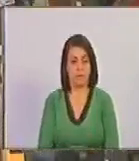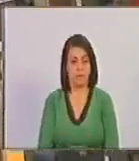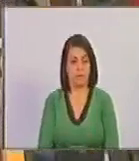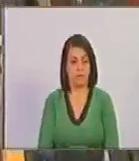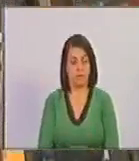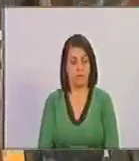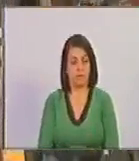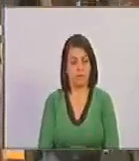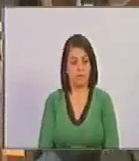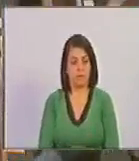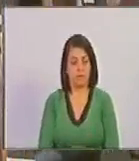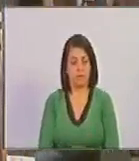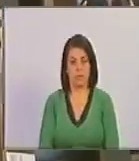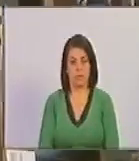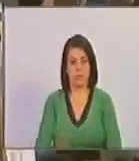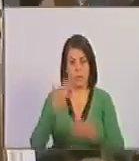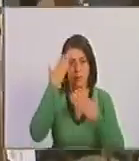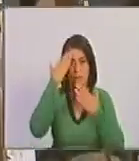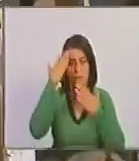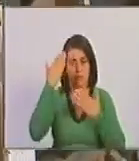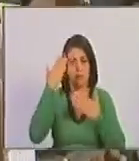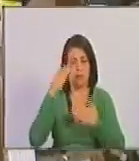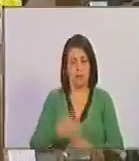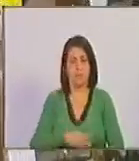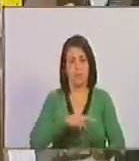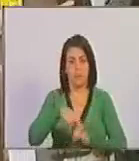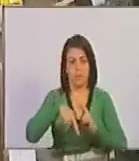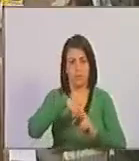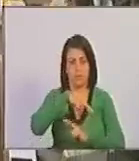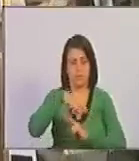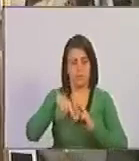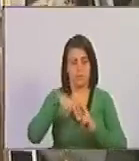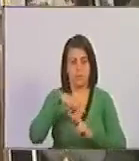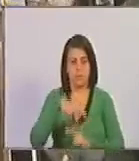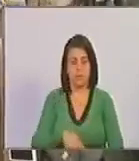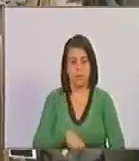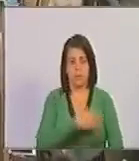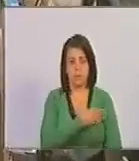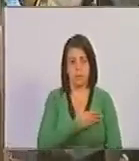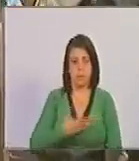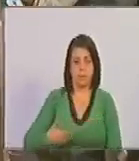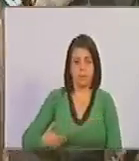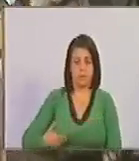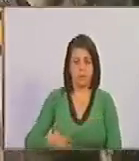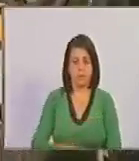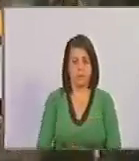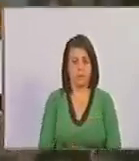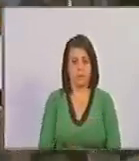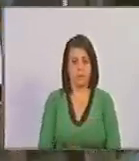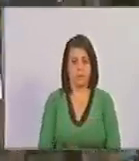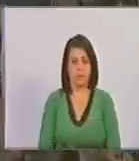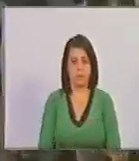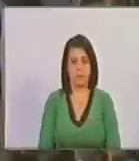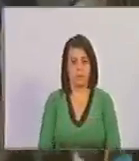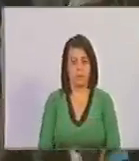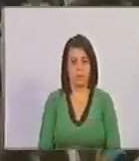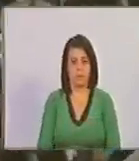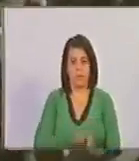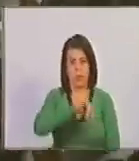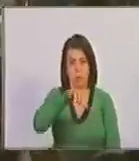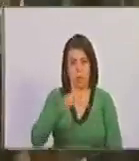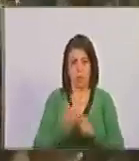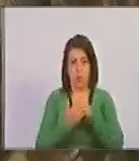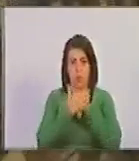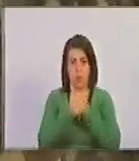Ante todo resumo un saludo revolucionario al presidente doctor Jorge